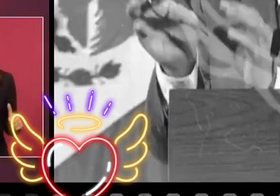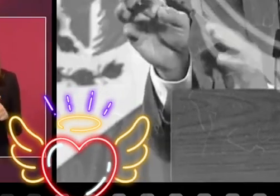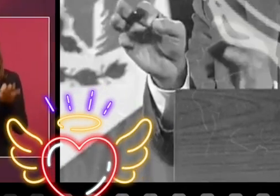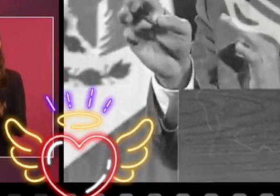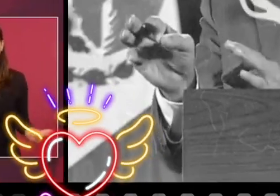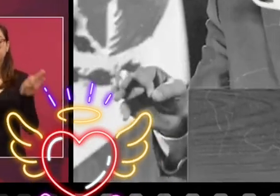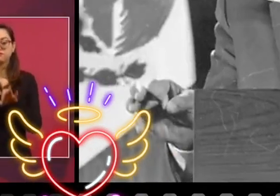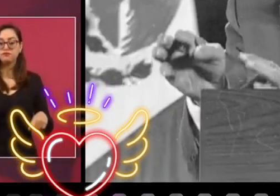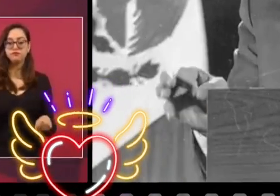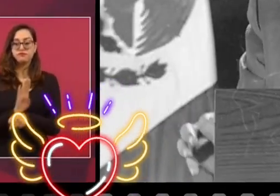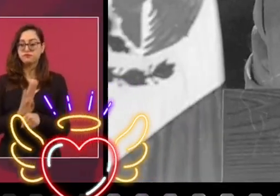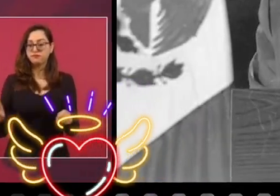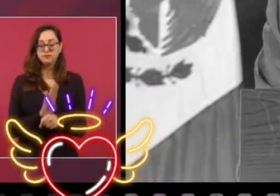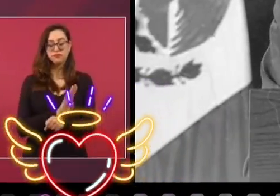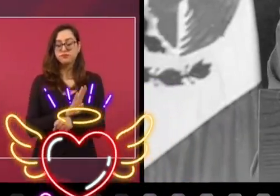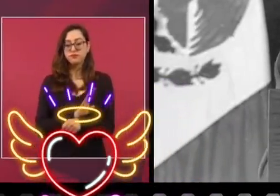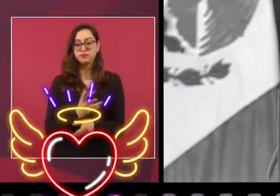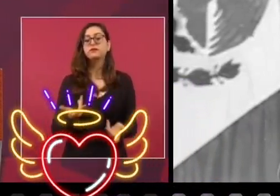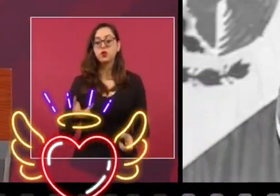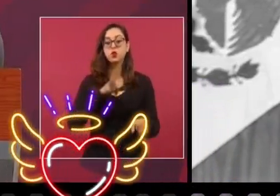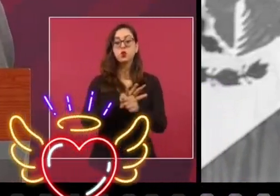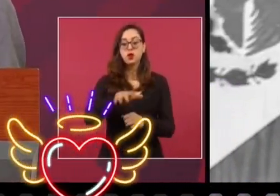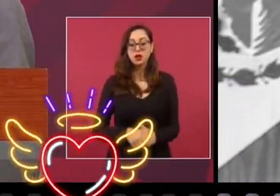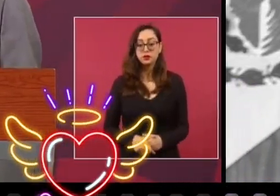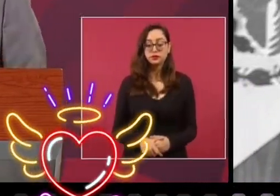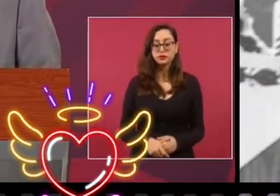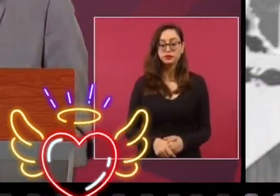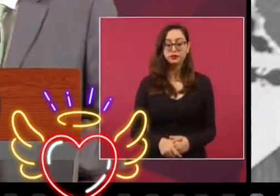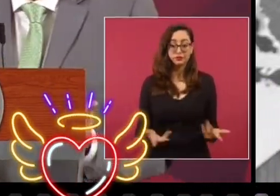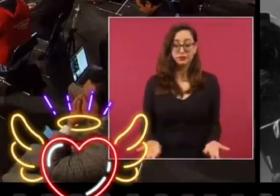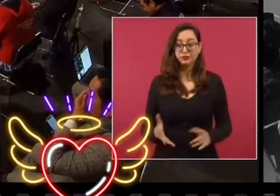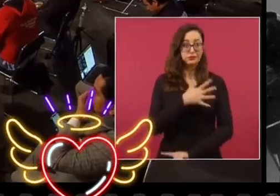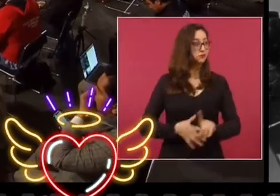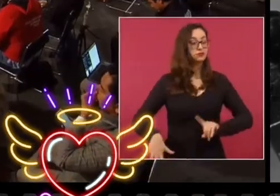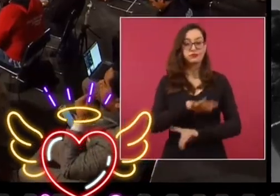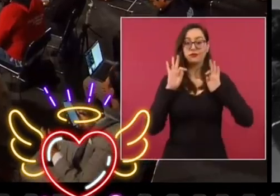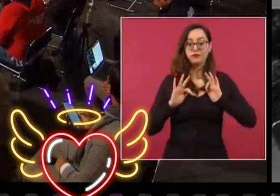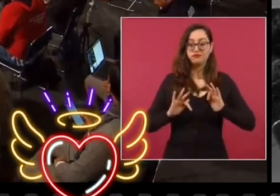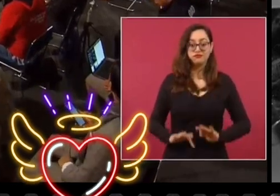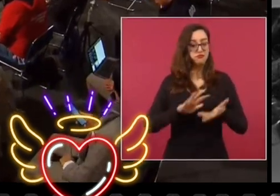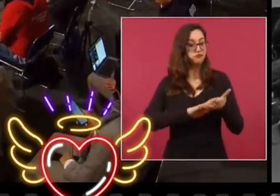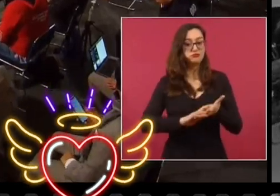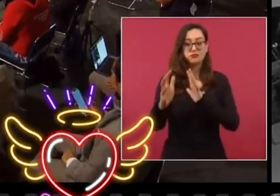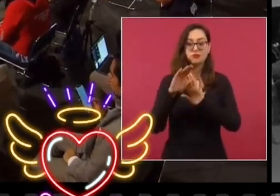Al que no recibe algo directo del presupuesto, su beneficio es que pueda vivir en un país en paz.